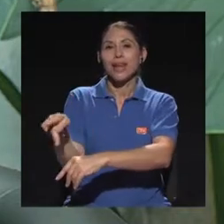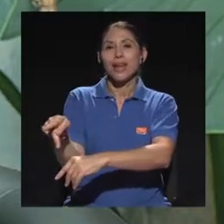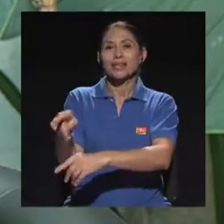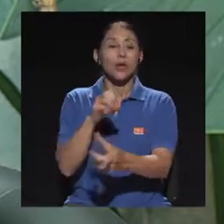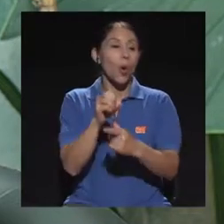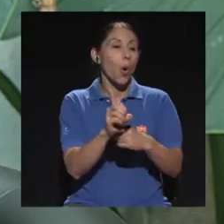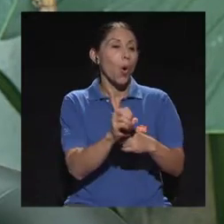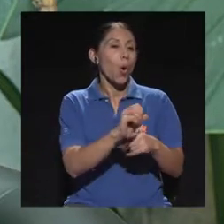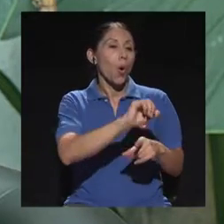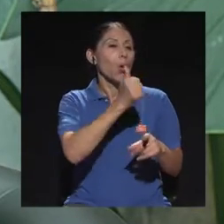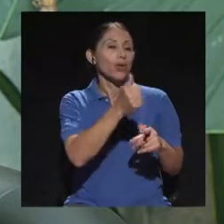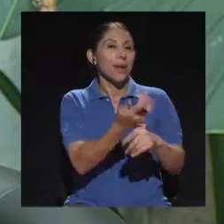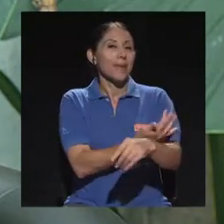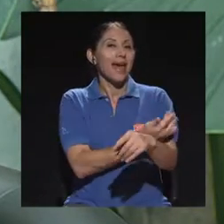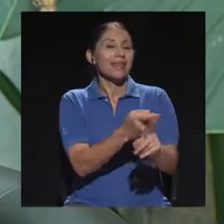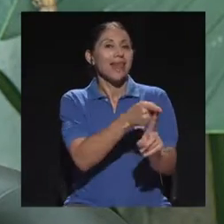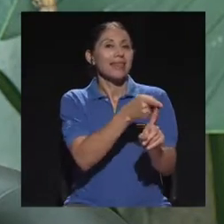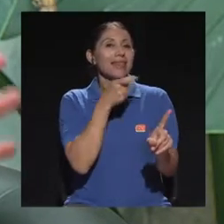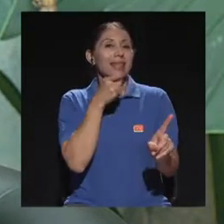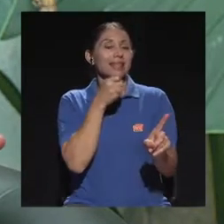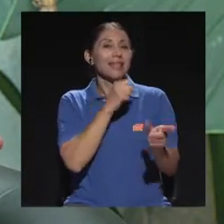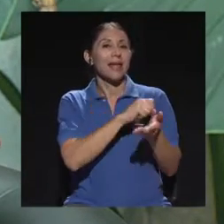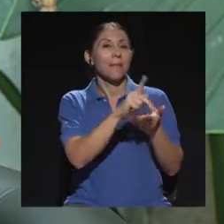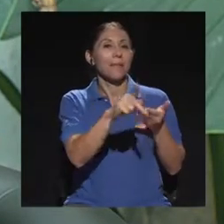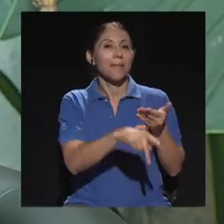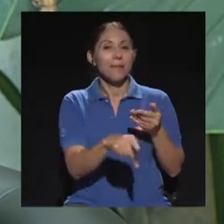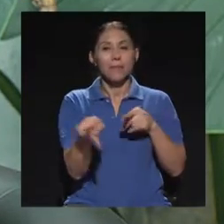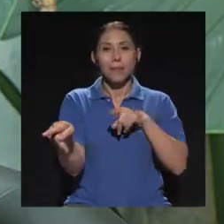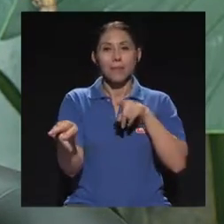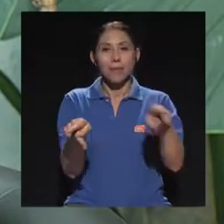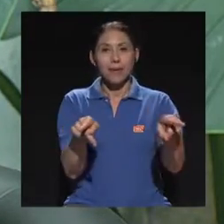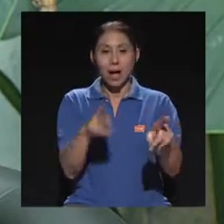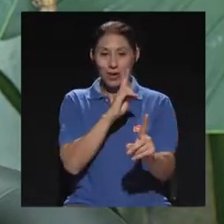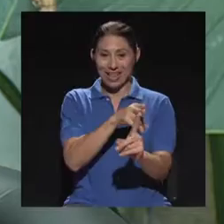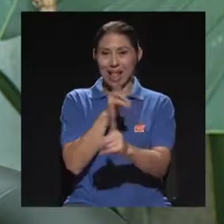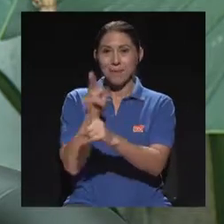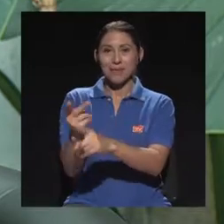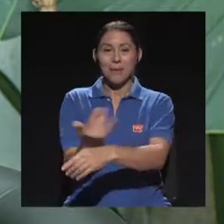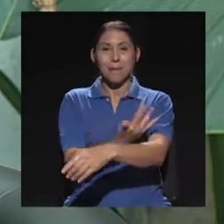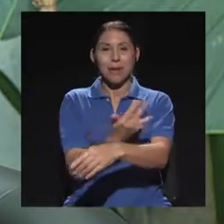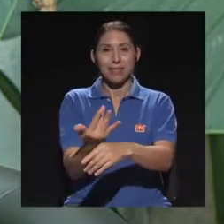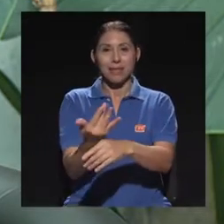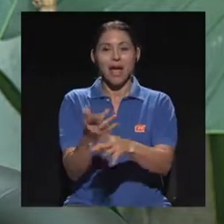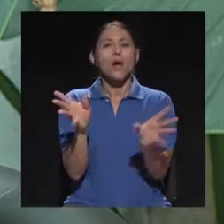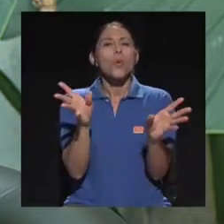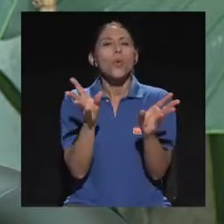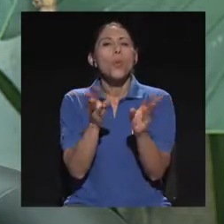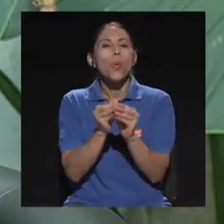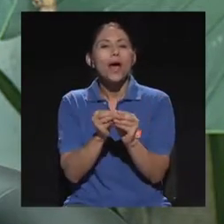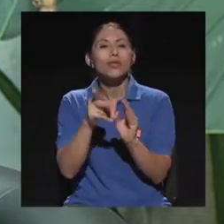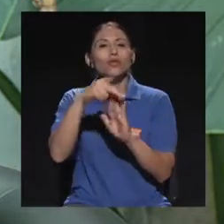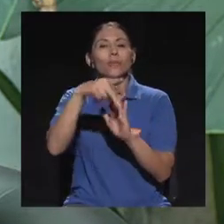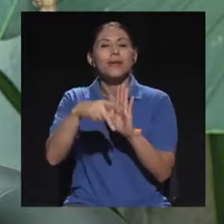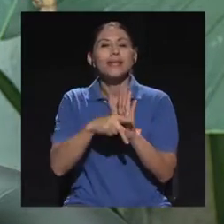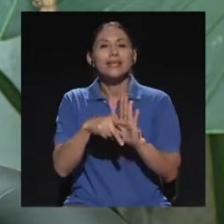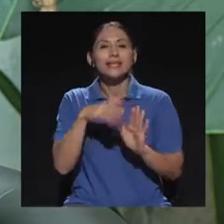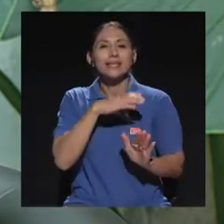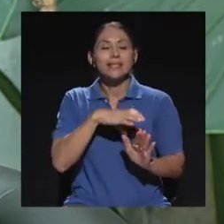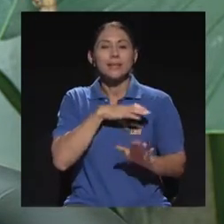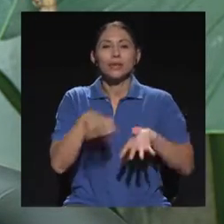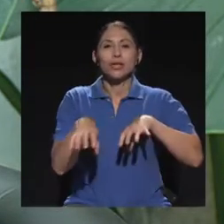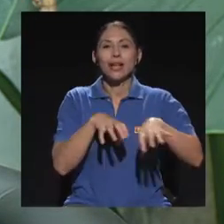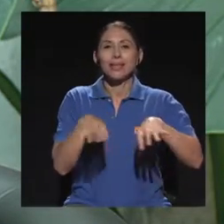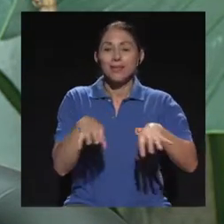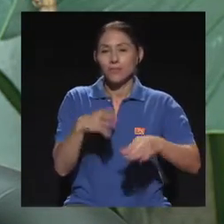Isidro en general. La cantidad de principios activos es totalmente diferente y la calidad del principio activo, de los